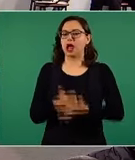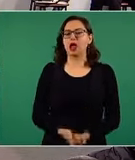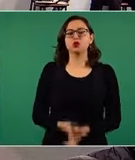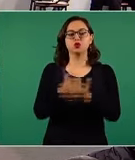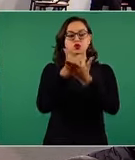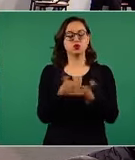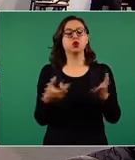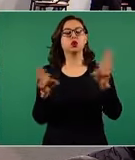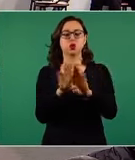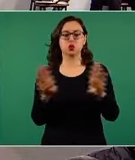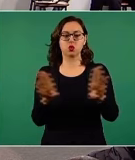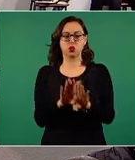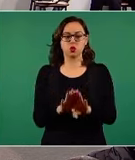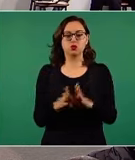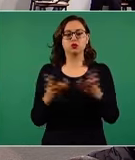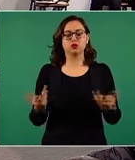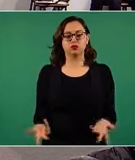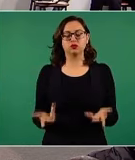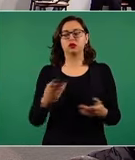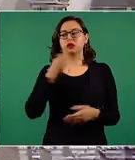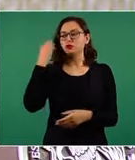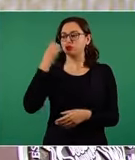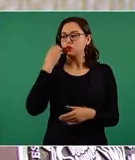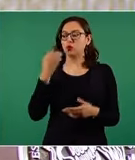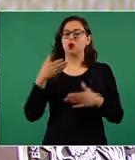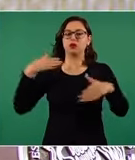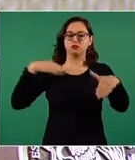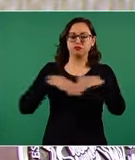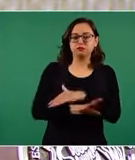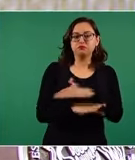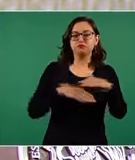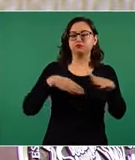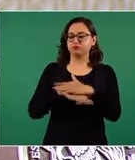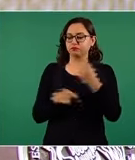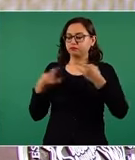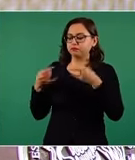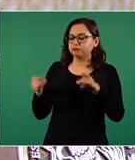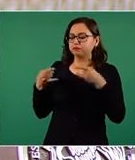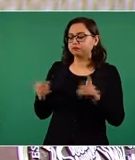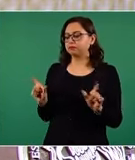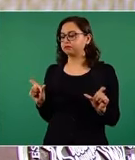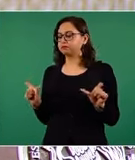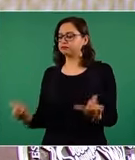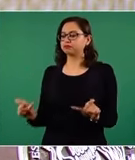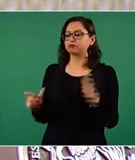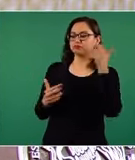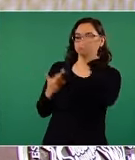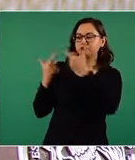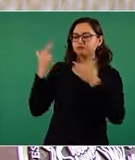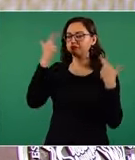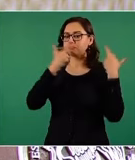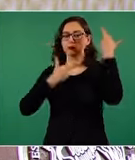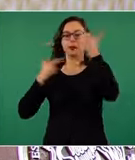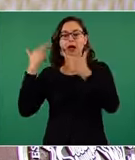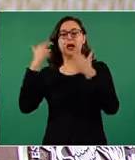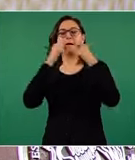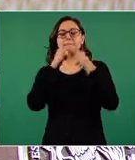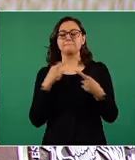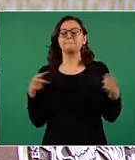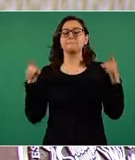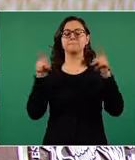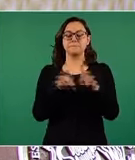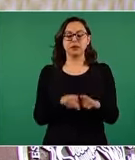lo que es el protocolo de ingreso a las escuelas. Lo que se les pide también es que tengamos ya establecido alguna